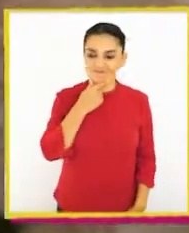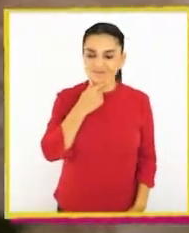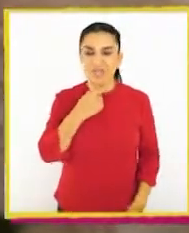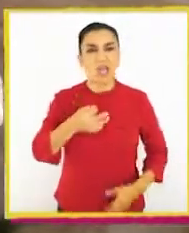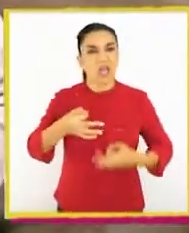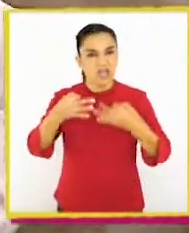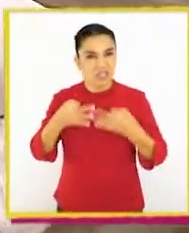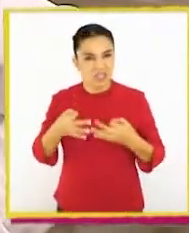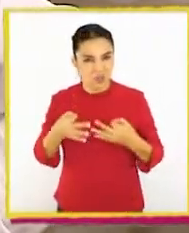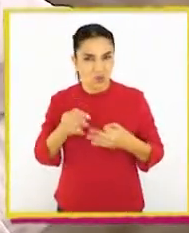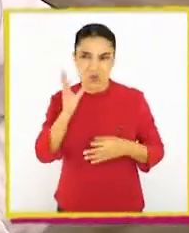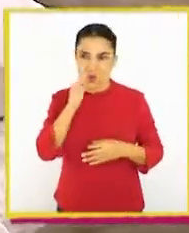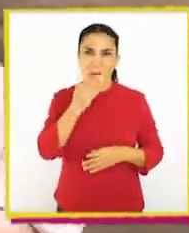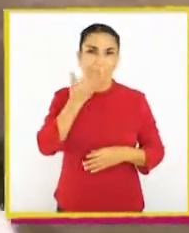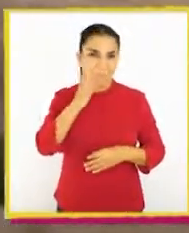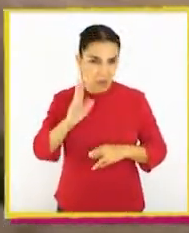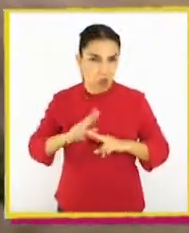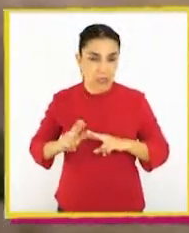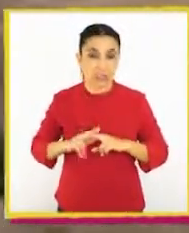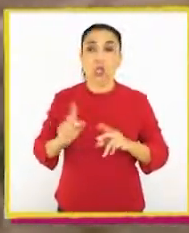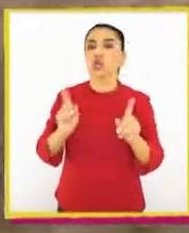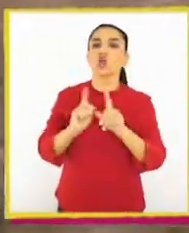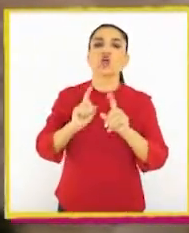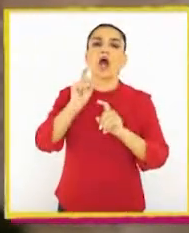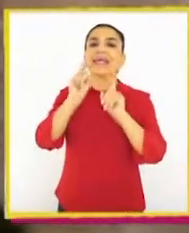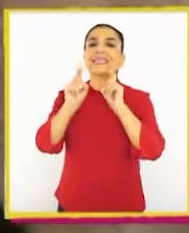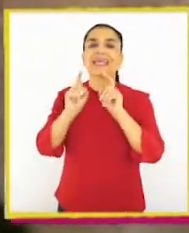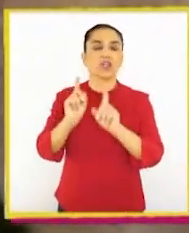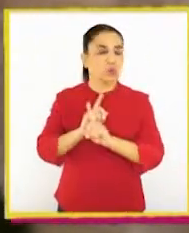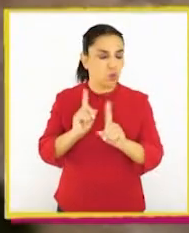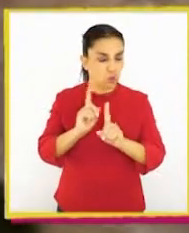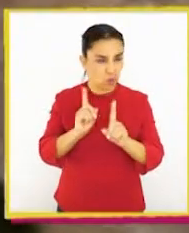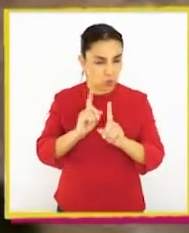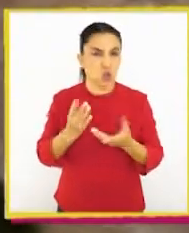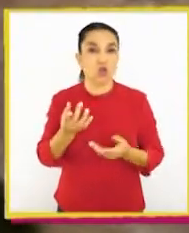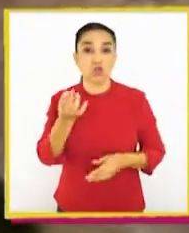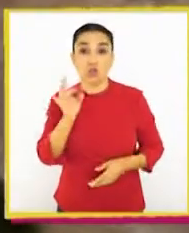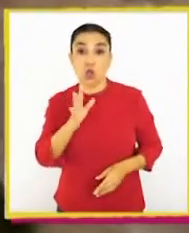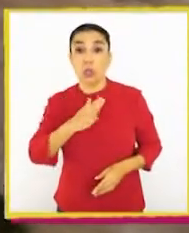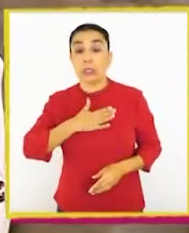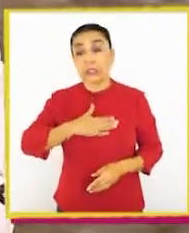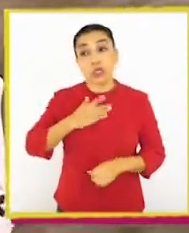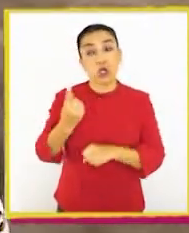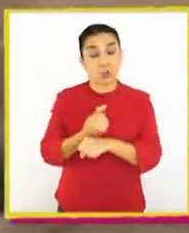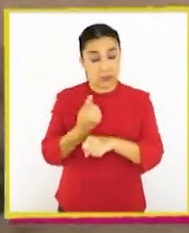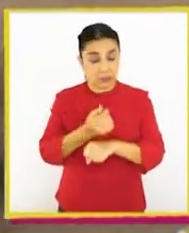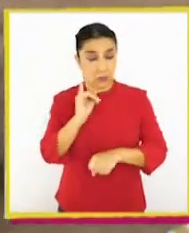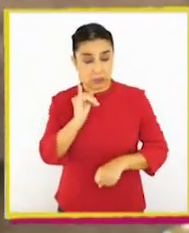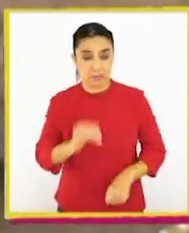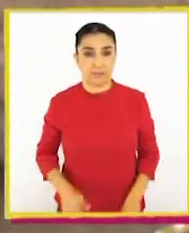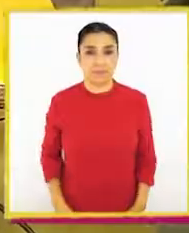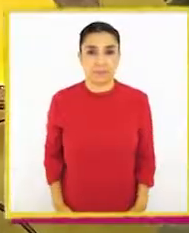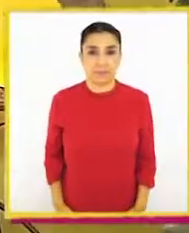¿Estás segura que no hay una mejor manera? No, no, no. Sí, no te estoy criticando. Solo quiero que lo conversemos, sí.